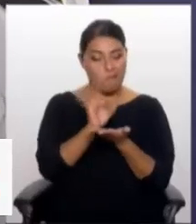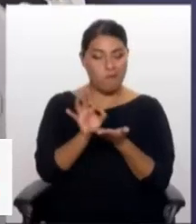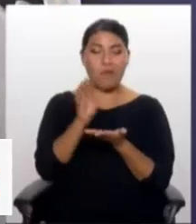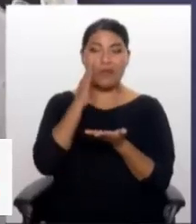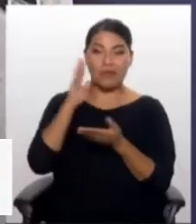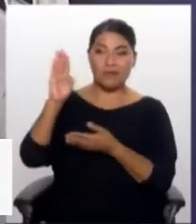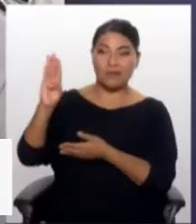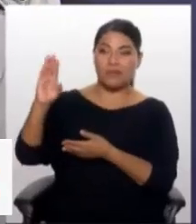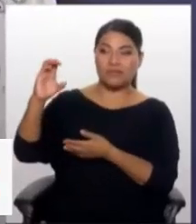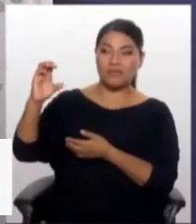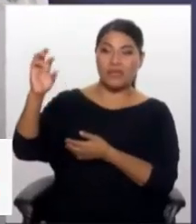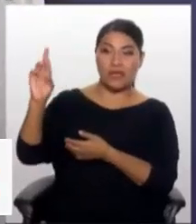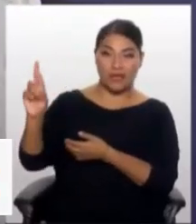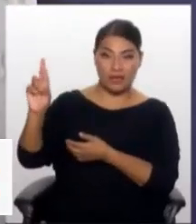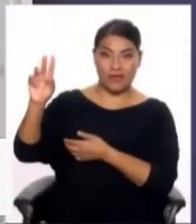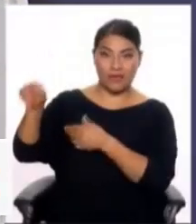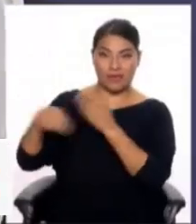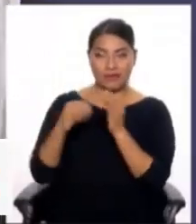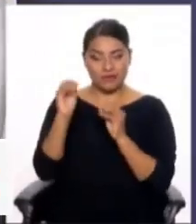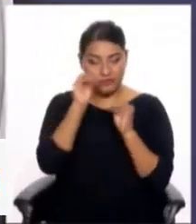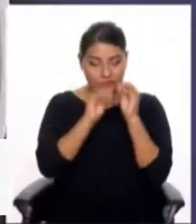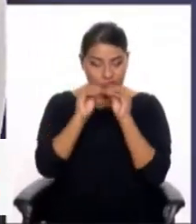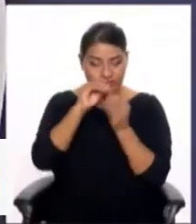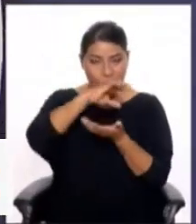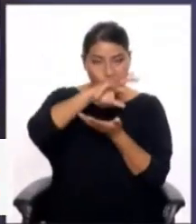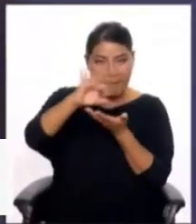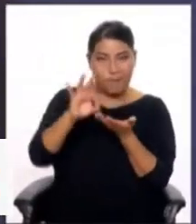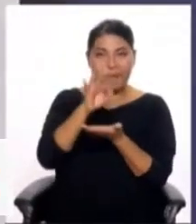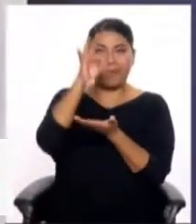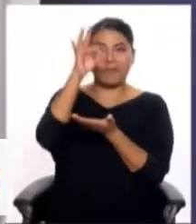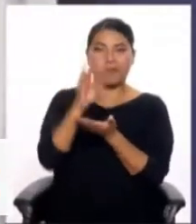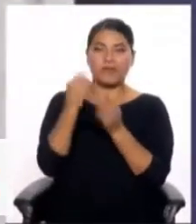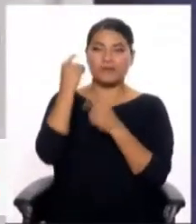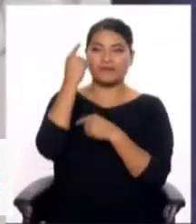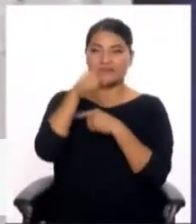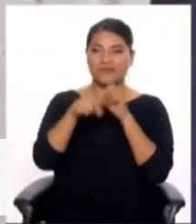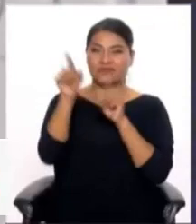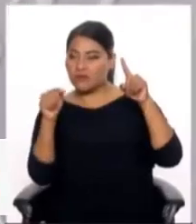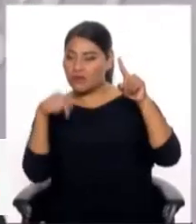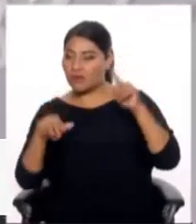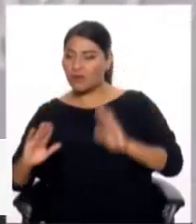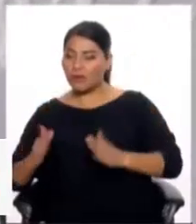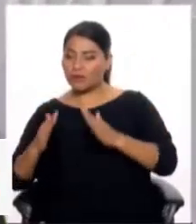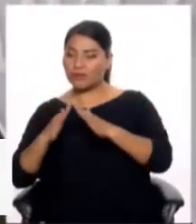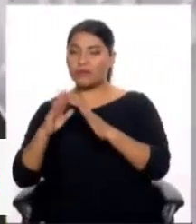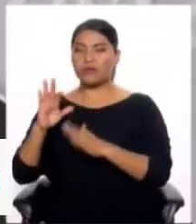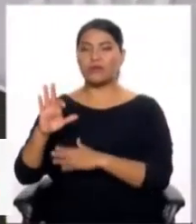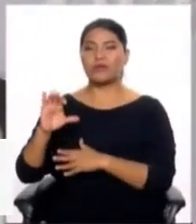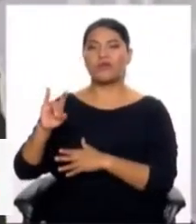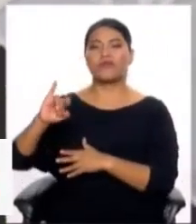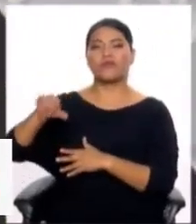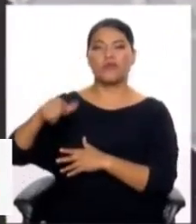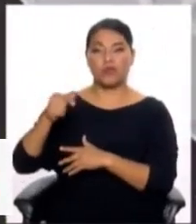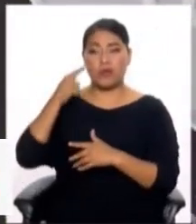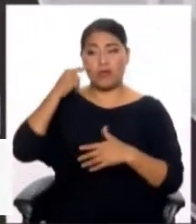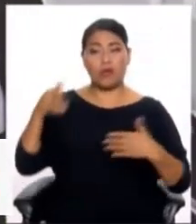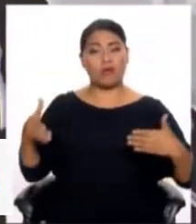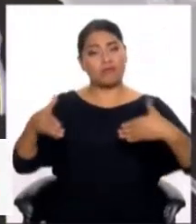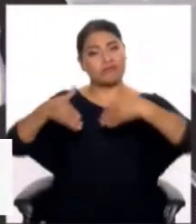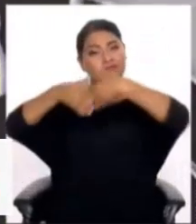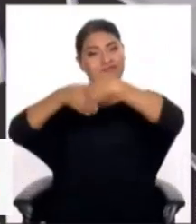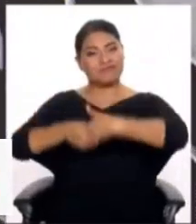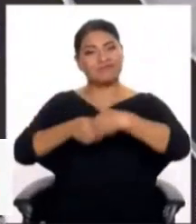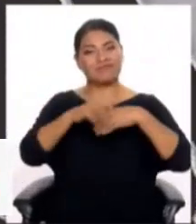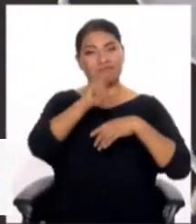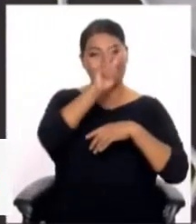Hola amigos de Publicontadores, ¿sabías que puedes adquirir una nueva moneda de colección? Es así que el Banco Central de Reserva del